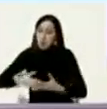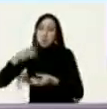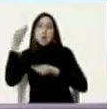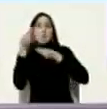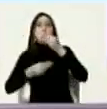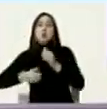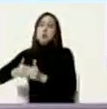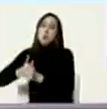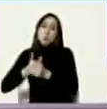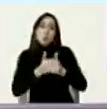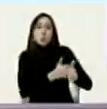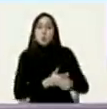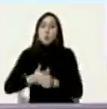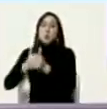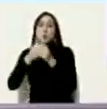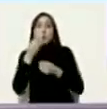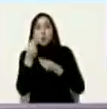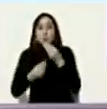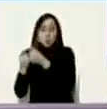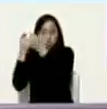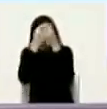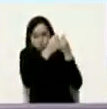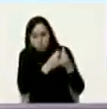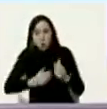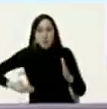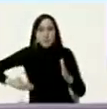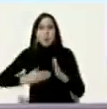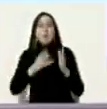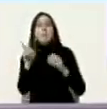económica comercial contra nuestro país